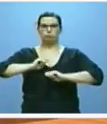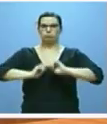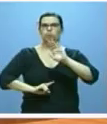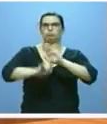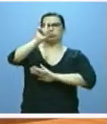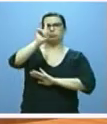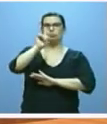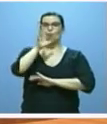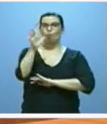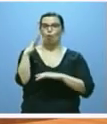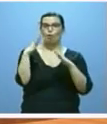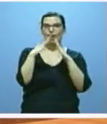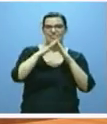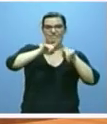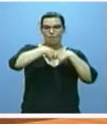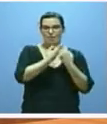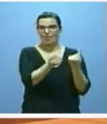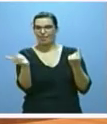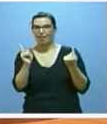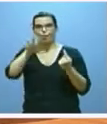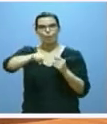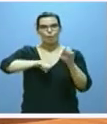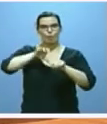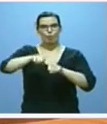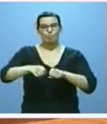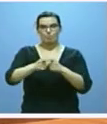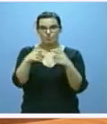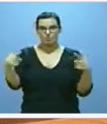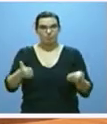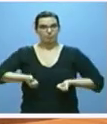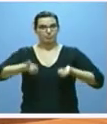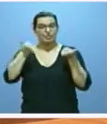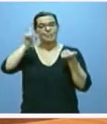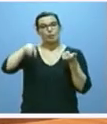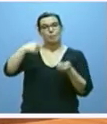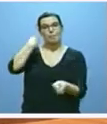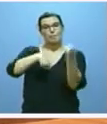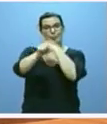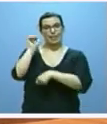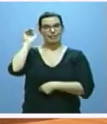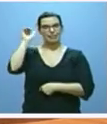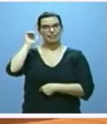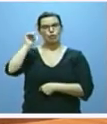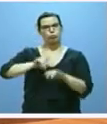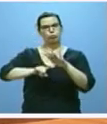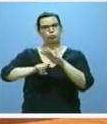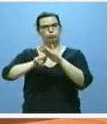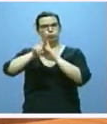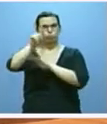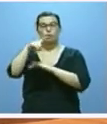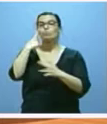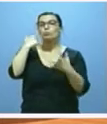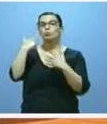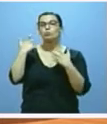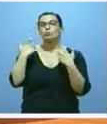consumo de los hogares y la inversión en bienes de equipo. Y el comercio exterior también tuvo una evolución positiva, destacando